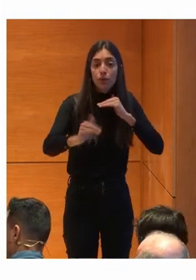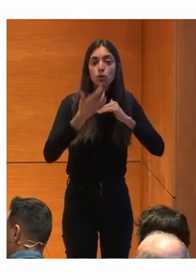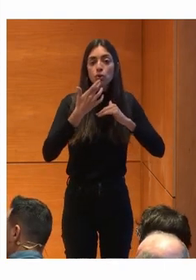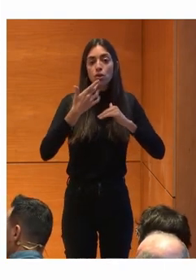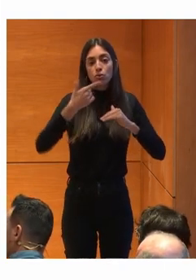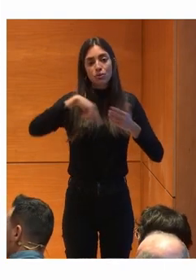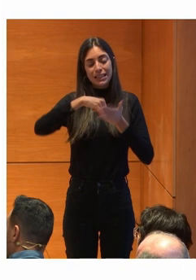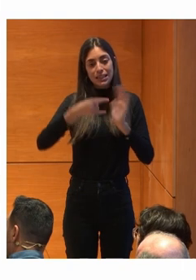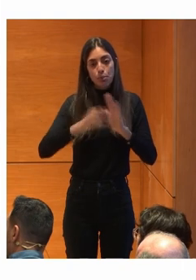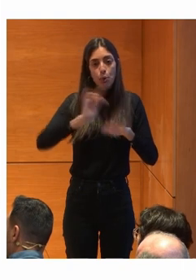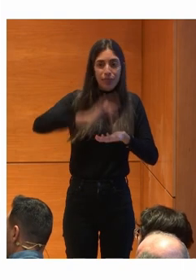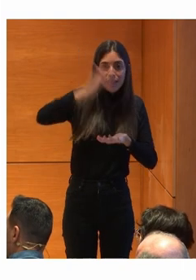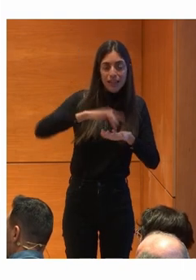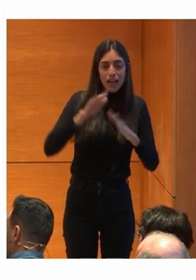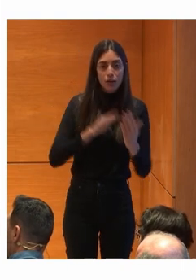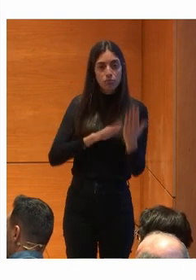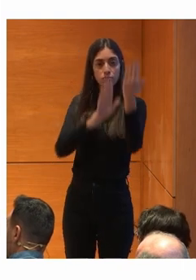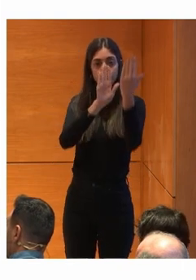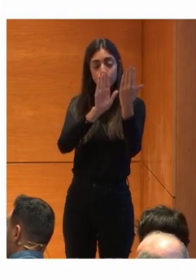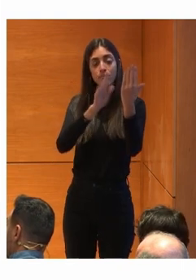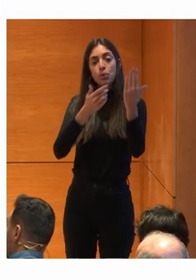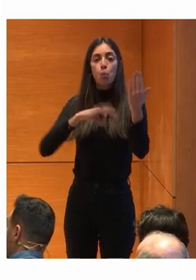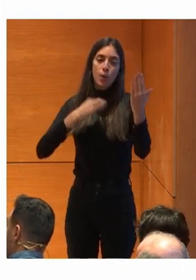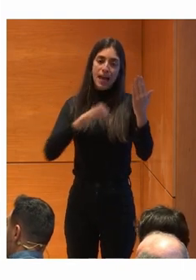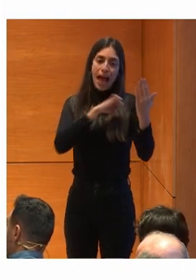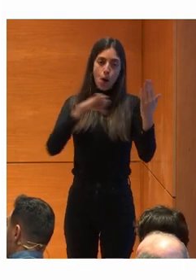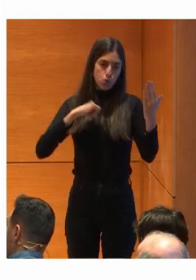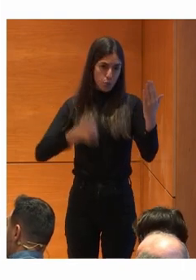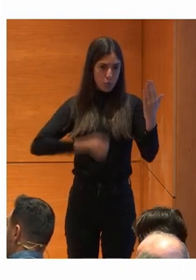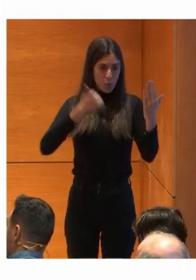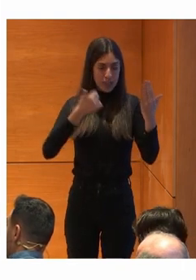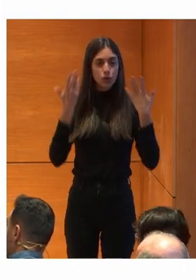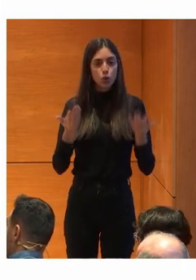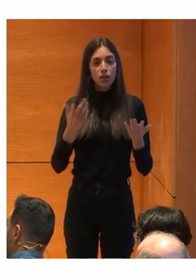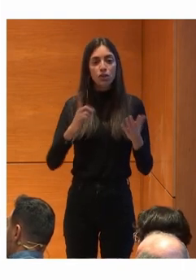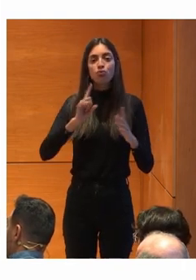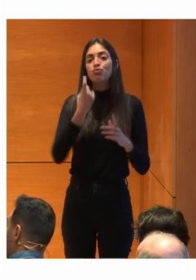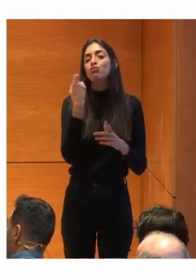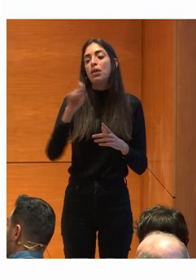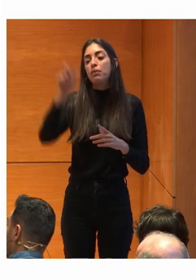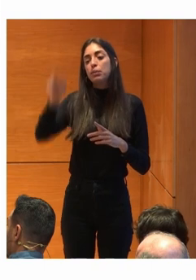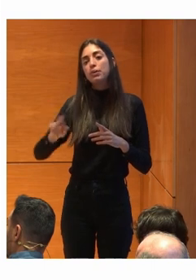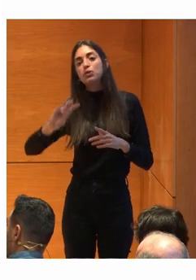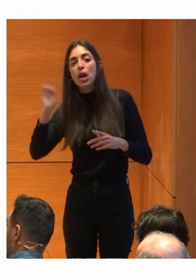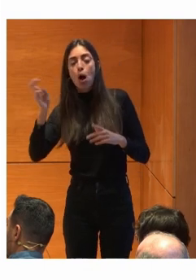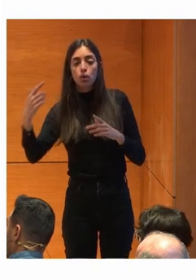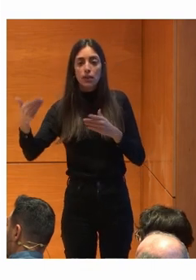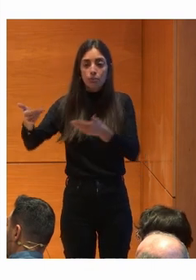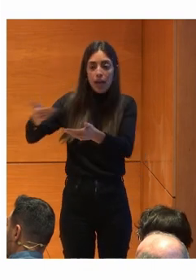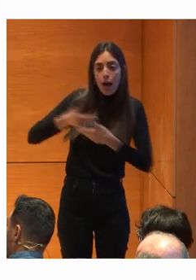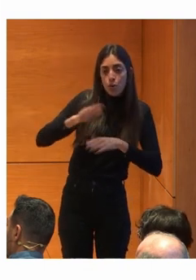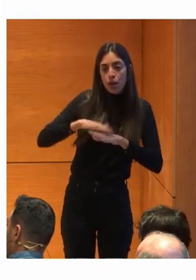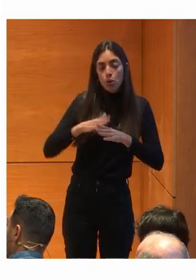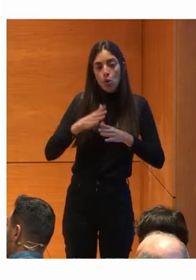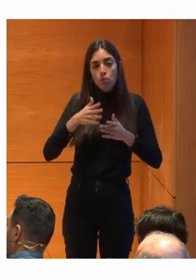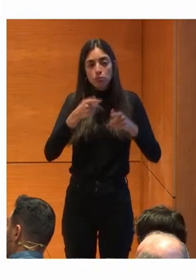un sistema digital Delante de una Surface Sea autónomo Con lo cual No necesito un agente externo Que me esté calibrando Posicionando